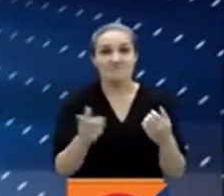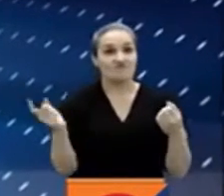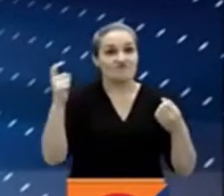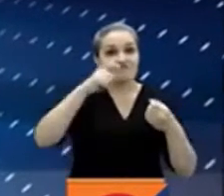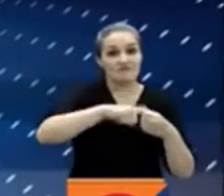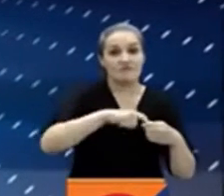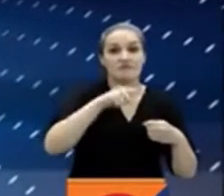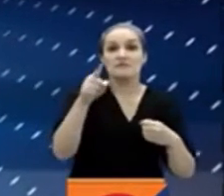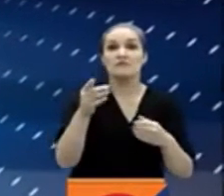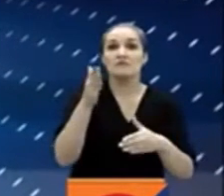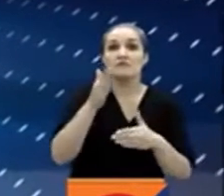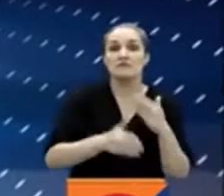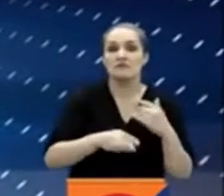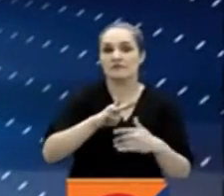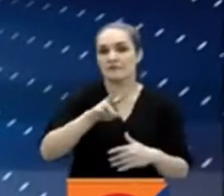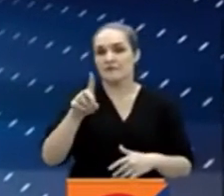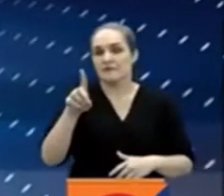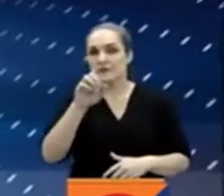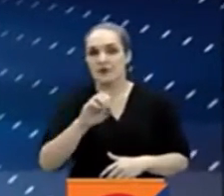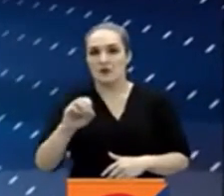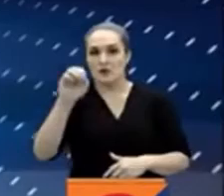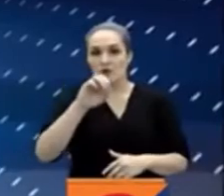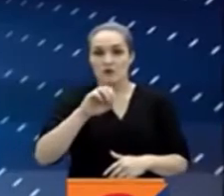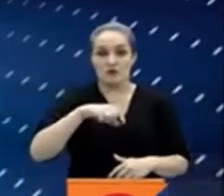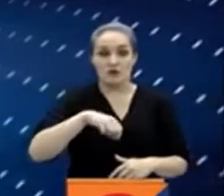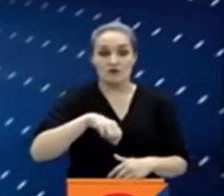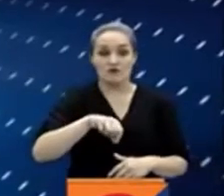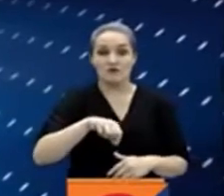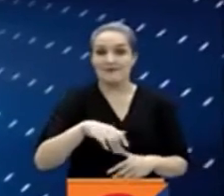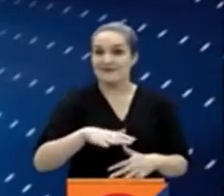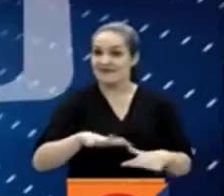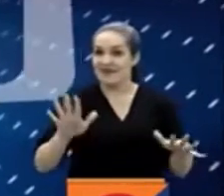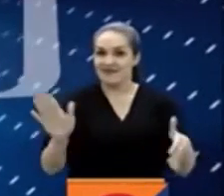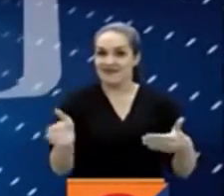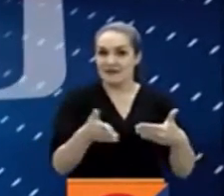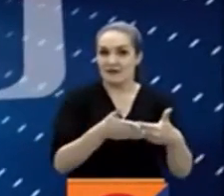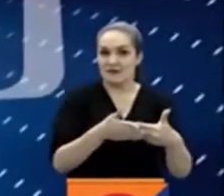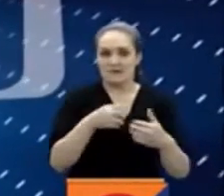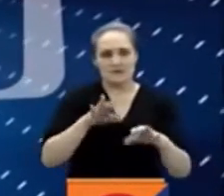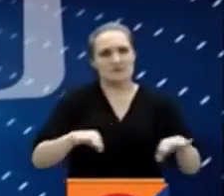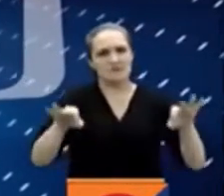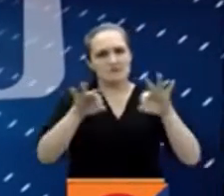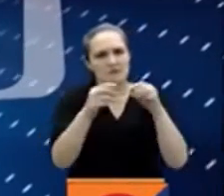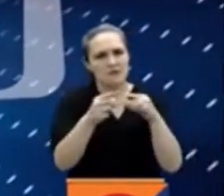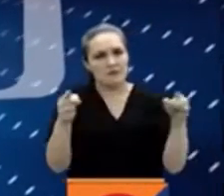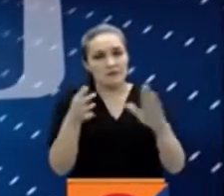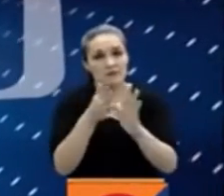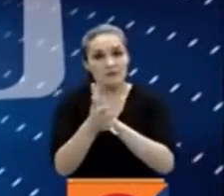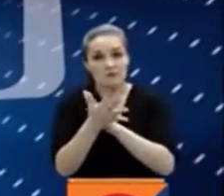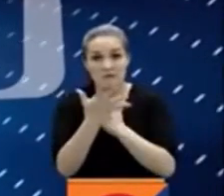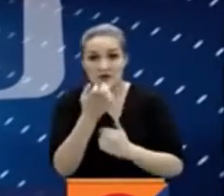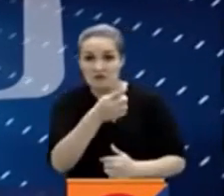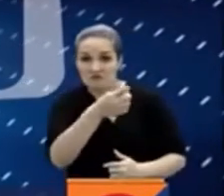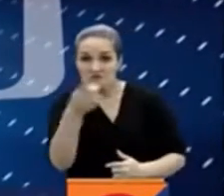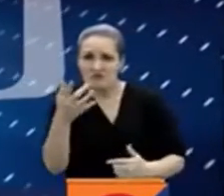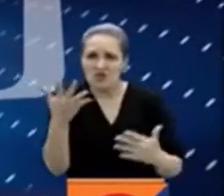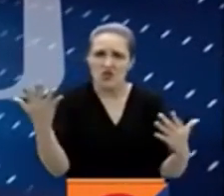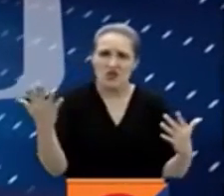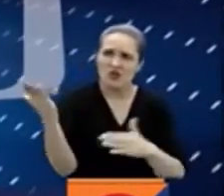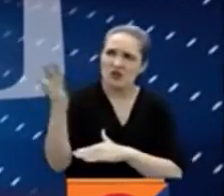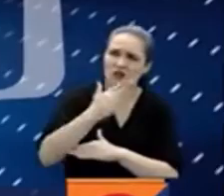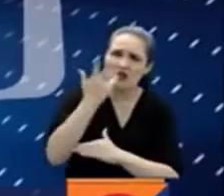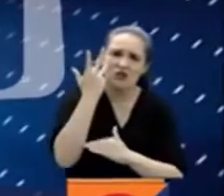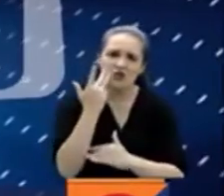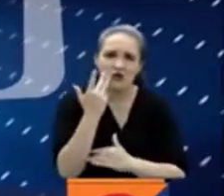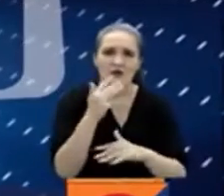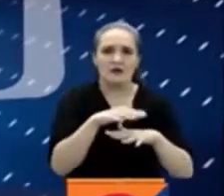plazo de aplicar hasta el 31 de octubre de 2022. Y muy importante, recuerda que si quieres seguir informado 24-7, nos encuentra en